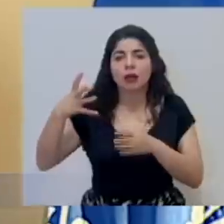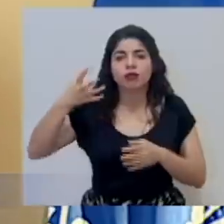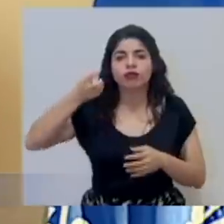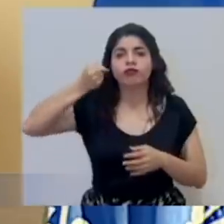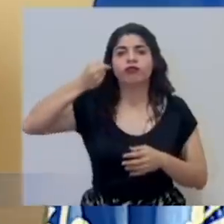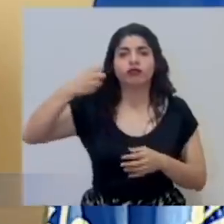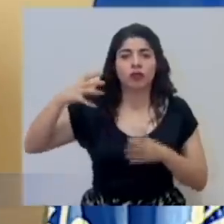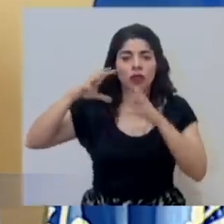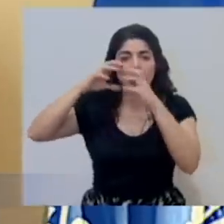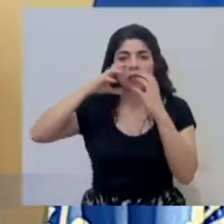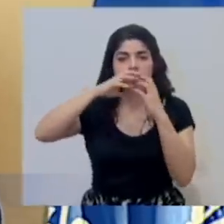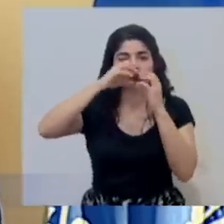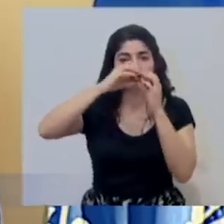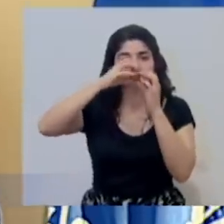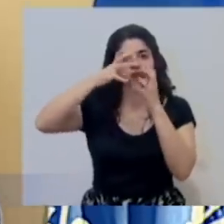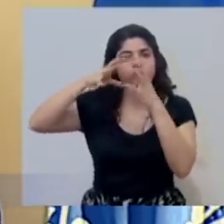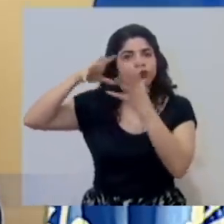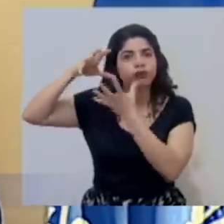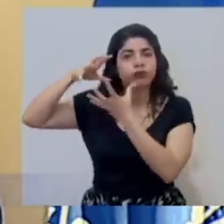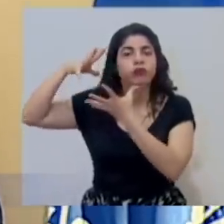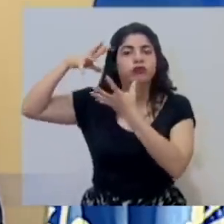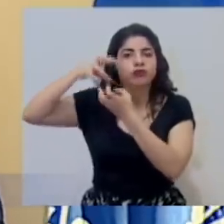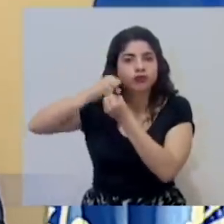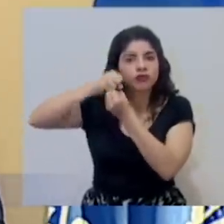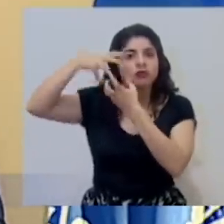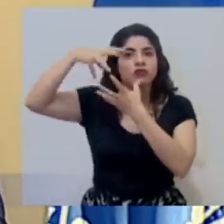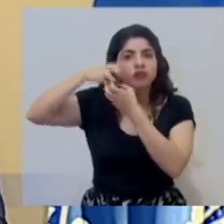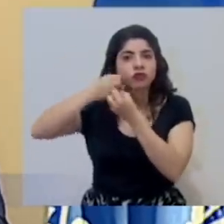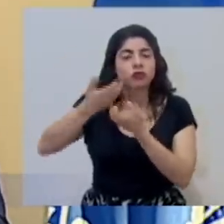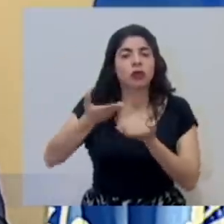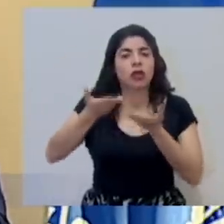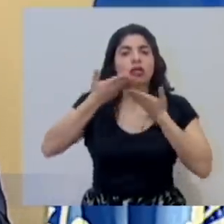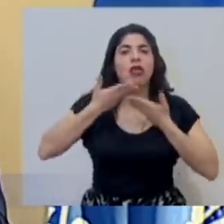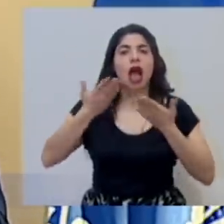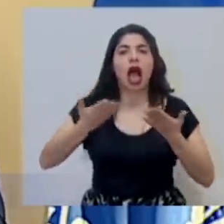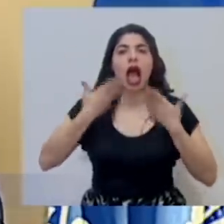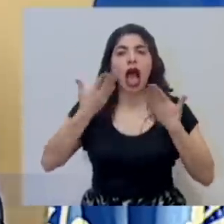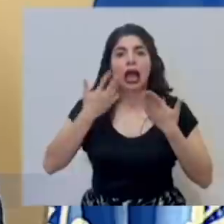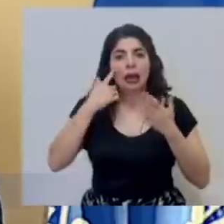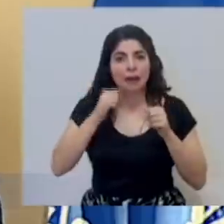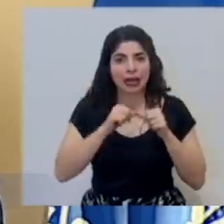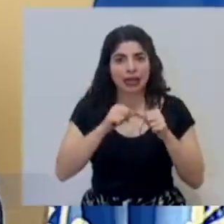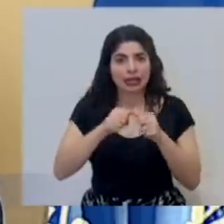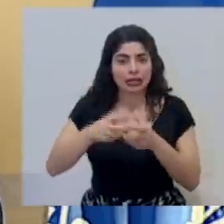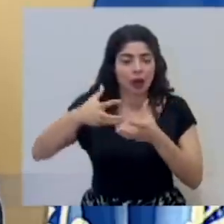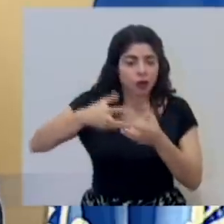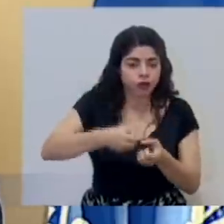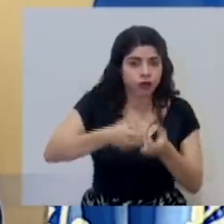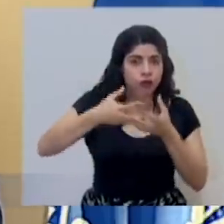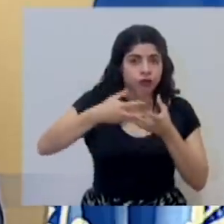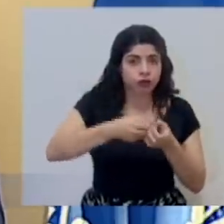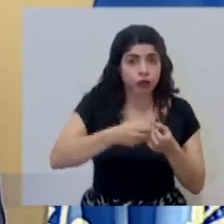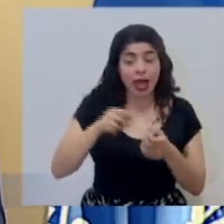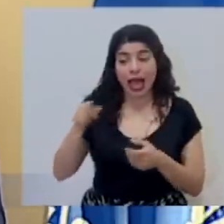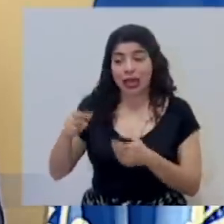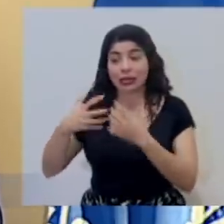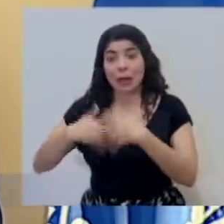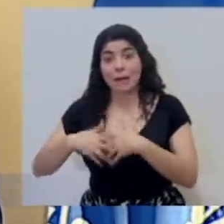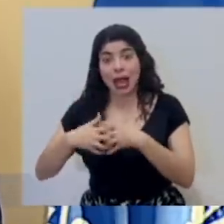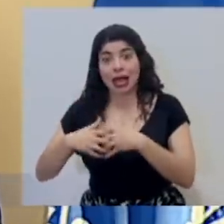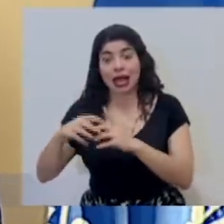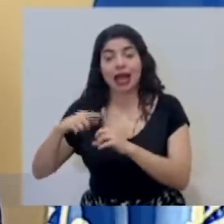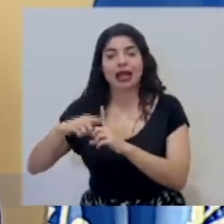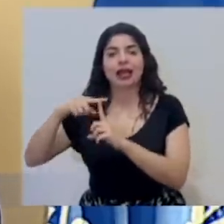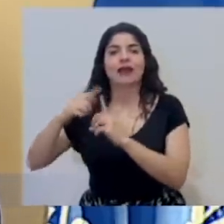estripa y eso le da aire para que pueda mantenerse. Estamos hablando que estos respiradores pues tienen un nivel